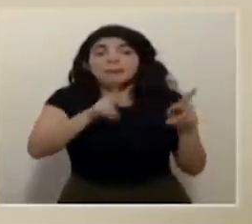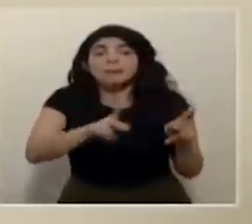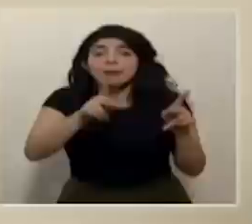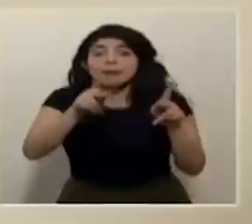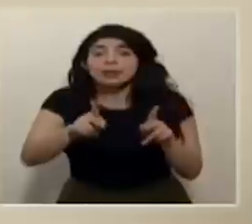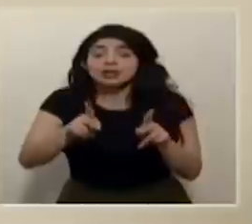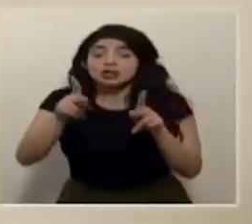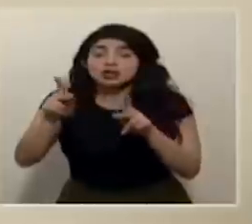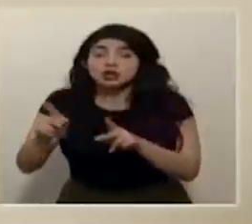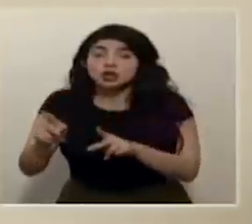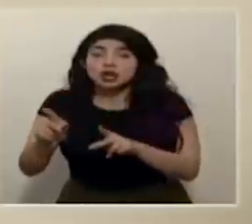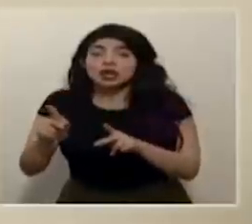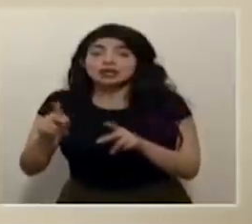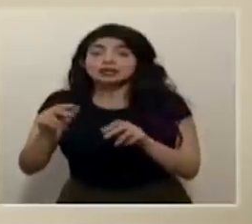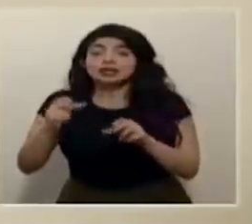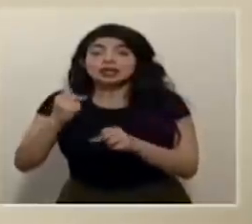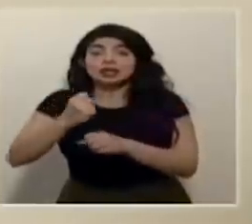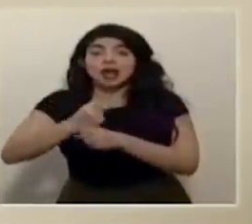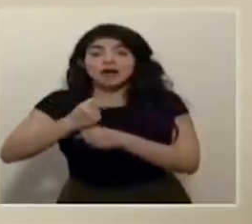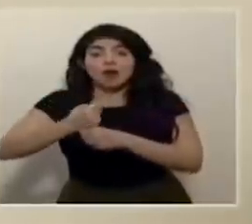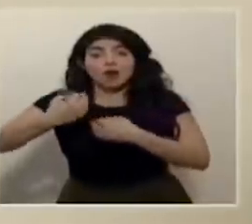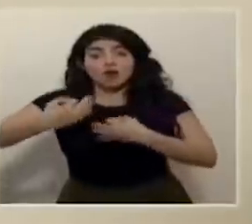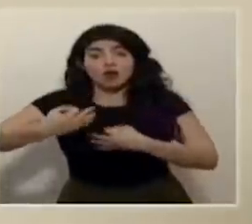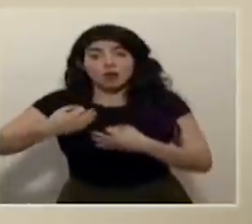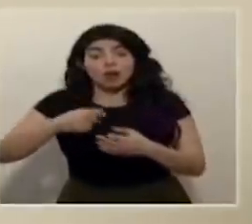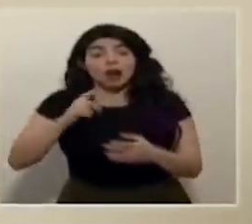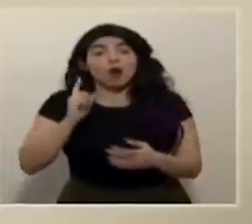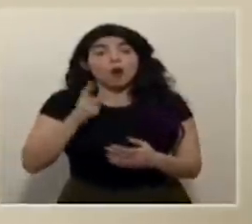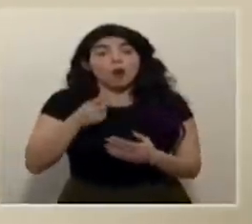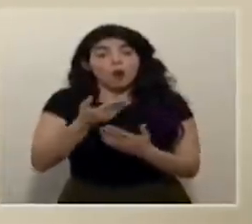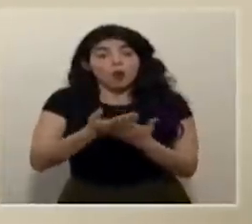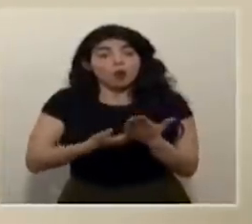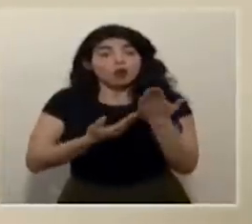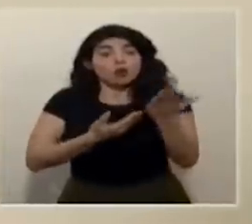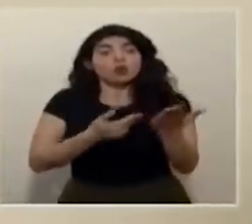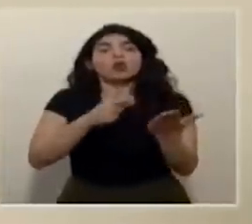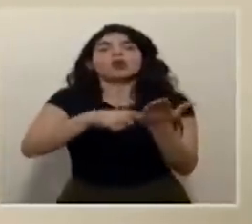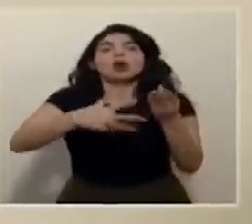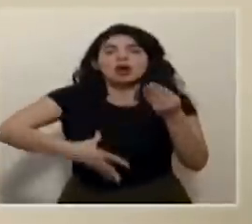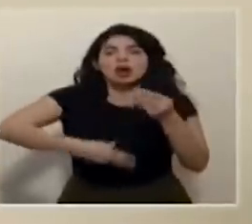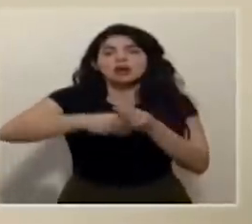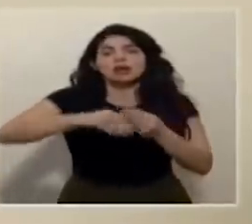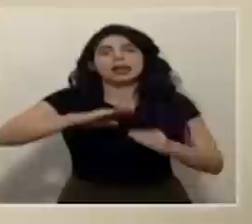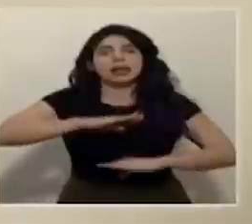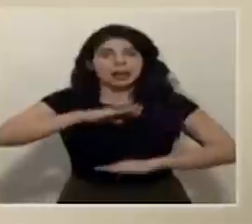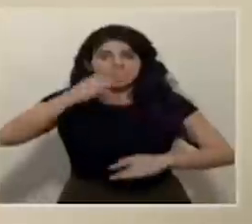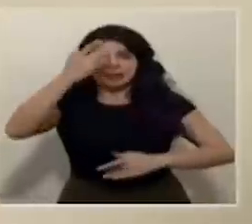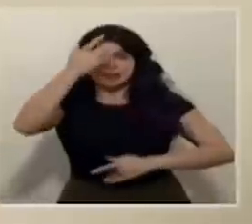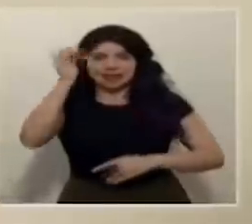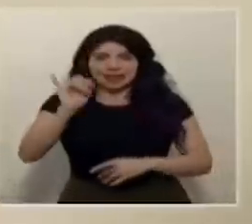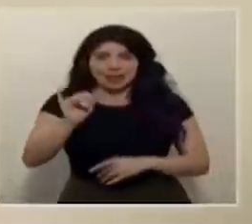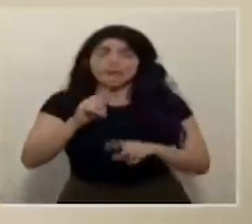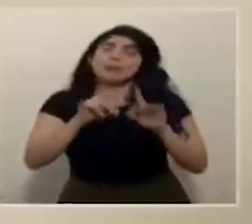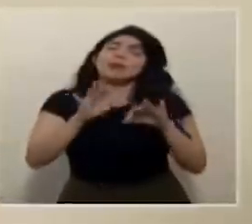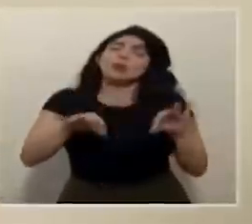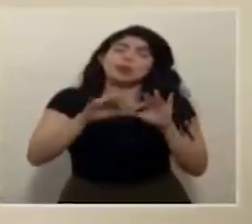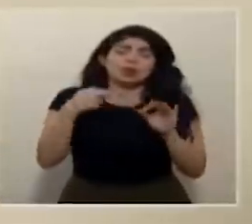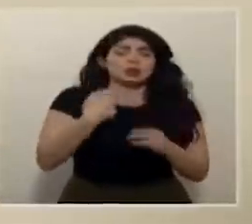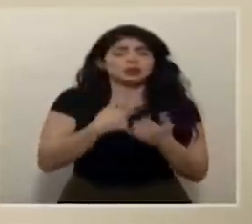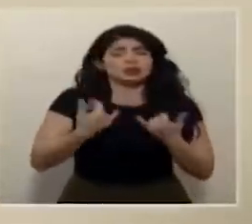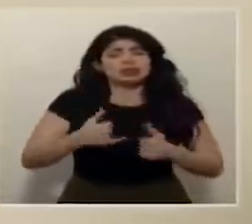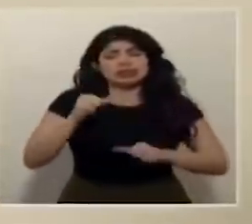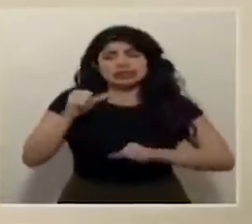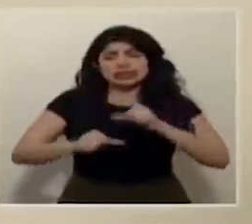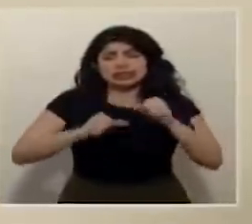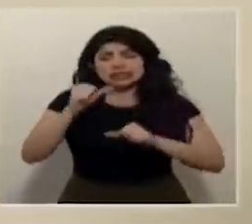están en el sector formal laboral pues de una incapacidad pero si es importante estamos tratando de hacer todo el esfuerzo